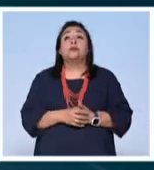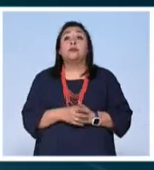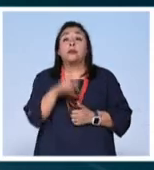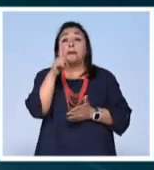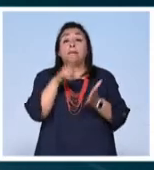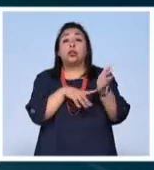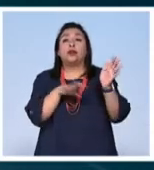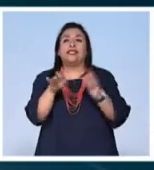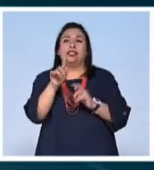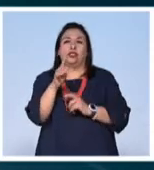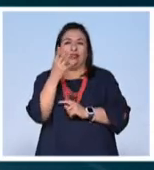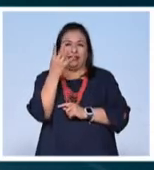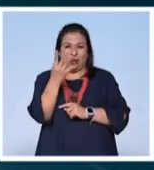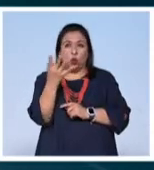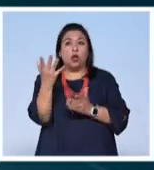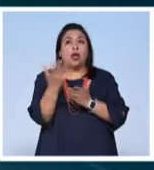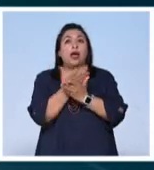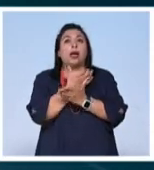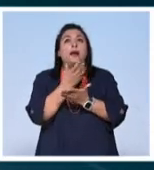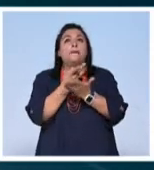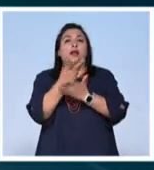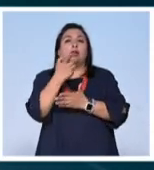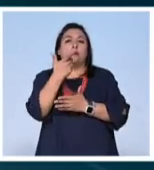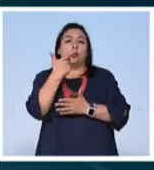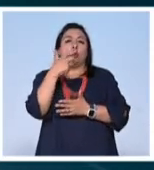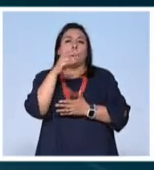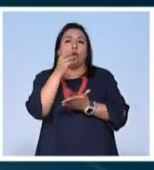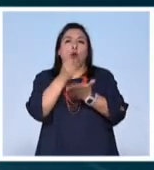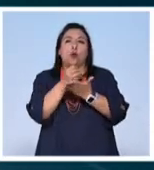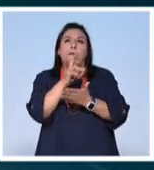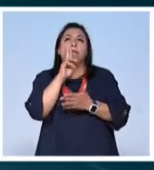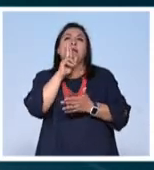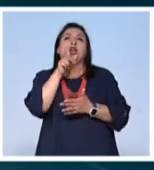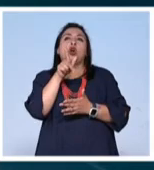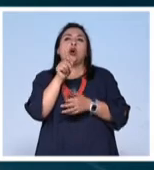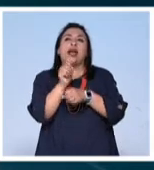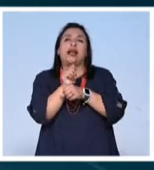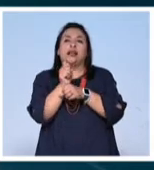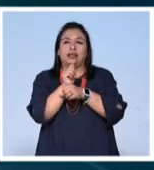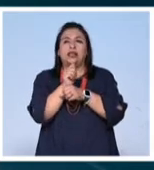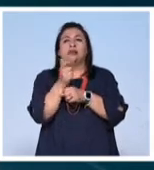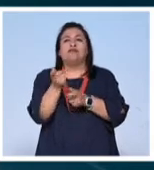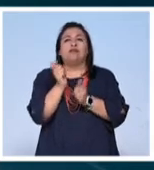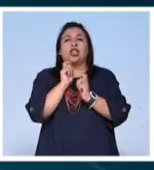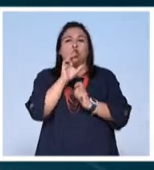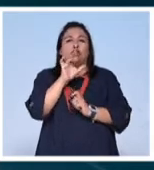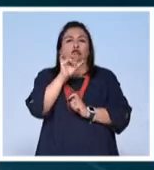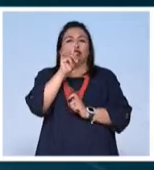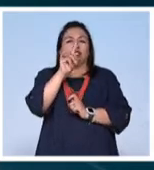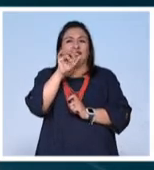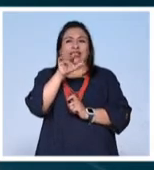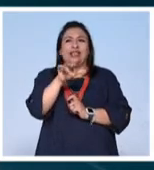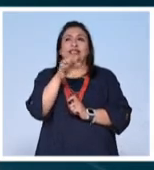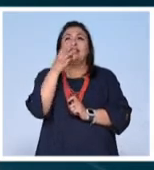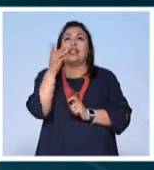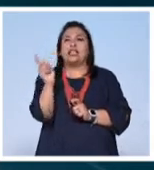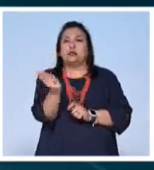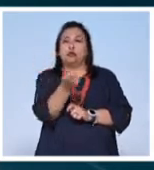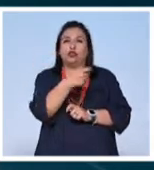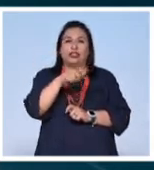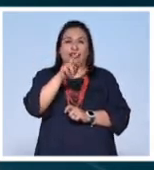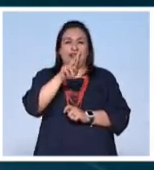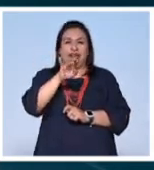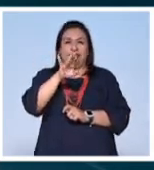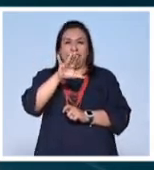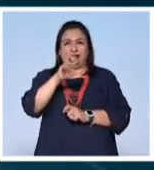en 1974 ganó el globo de oro a la mejor actriz de comedia o musical por su papel como Constance de Bonacieux en los tres mosqueteros de